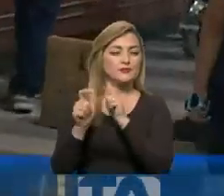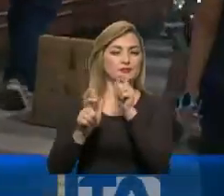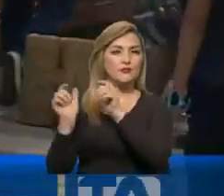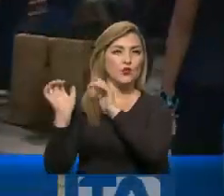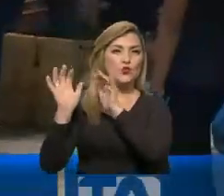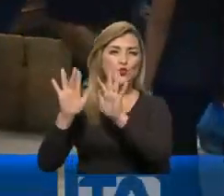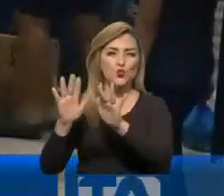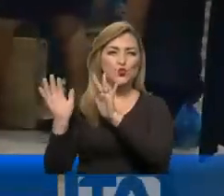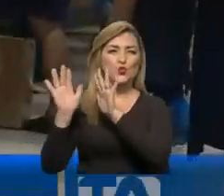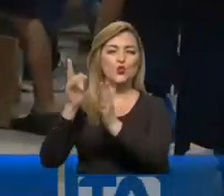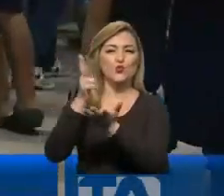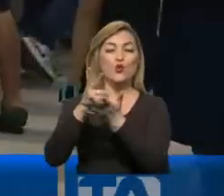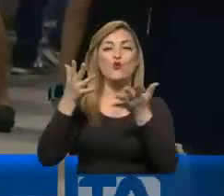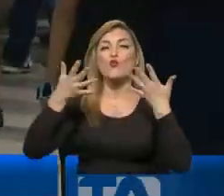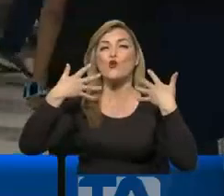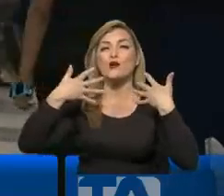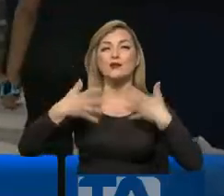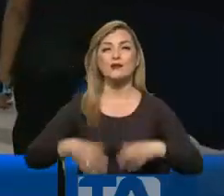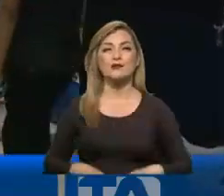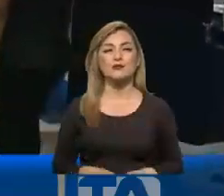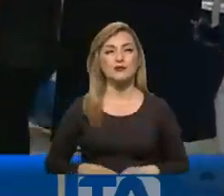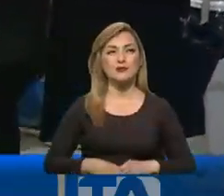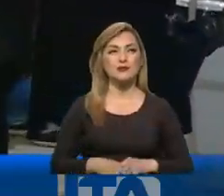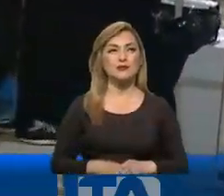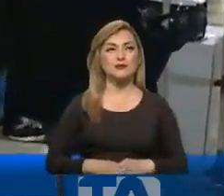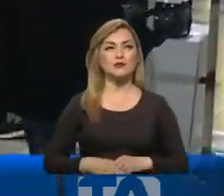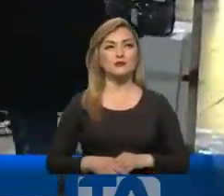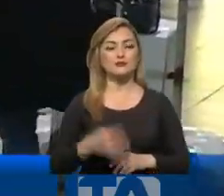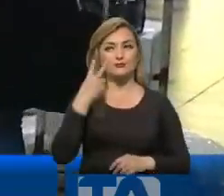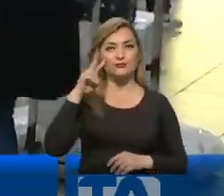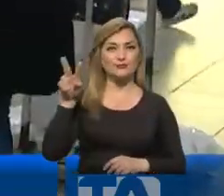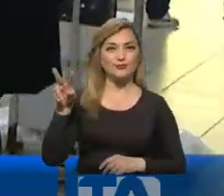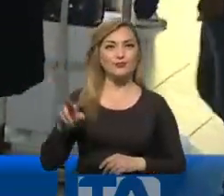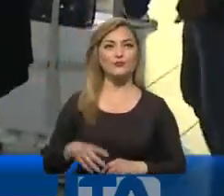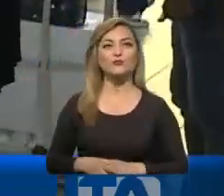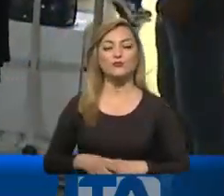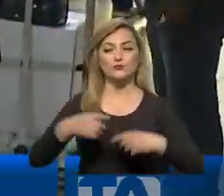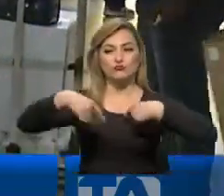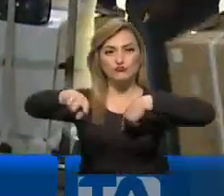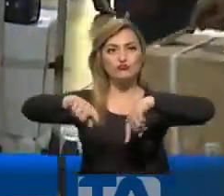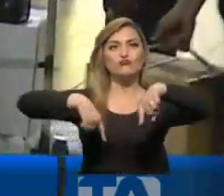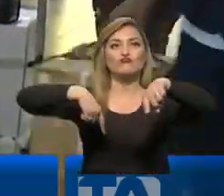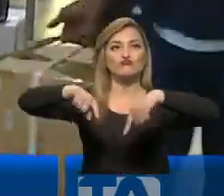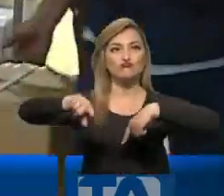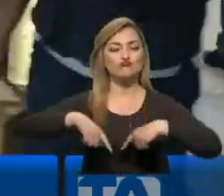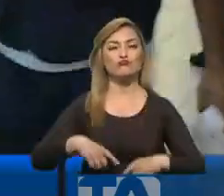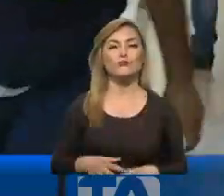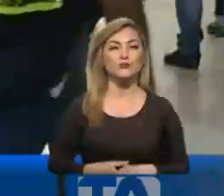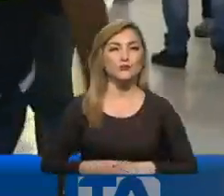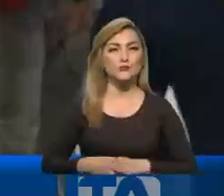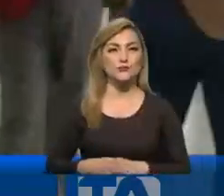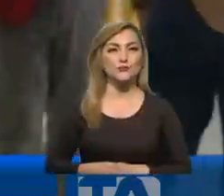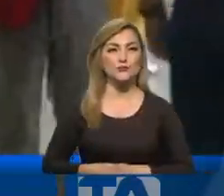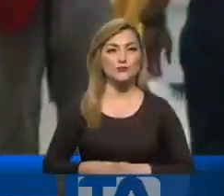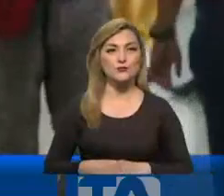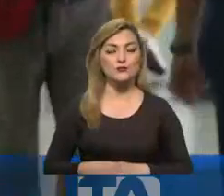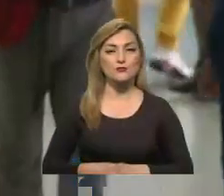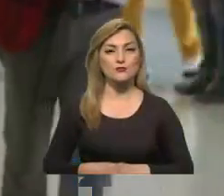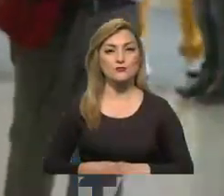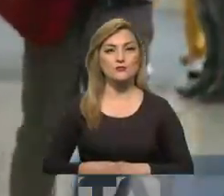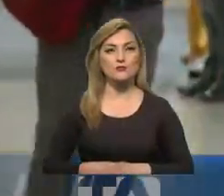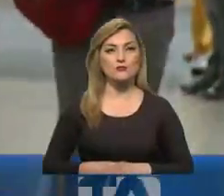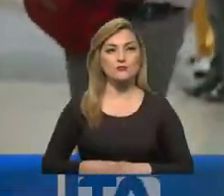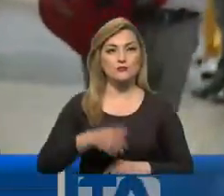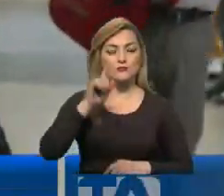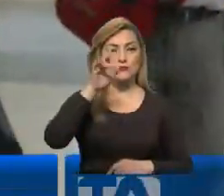terrestre de Guayaquil. Ustedes pueden observar cómo se encuentra ya el movimiento en este momento. Se espera que por lo menos